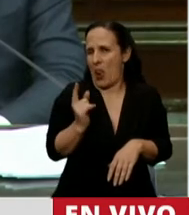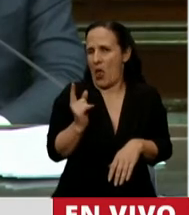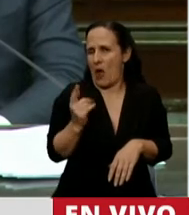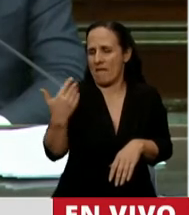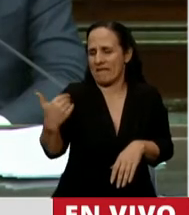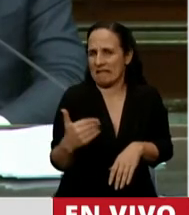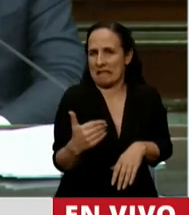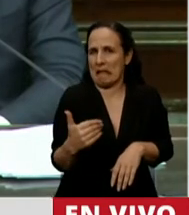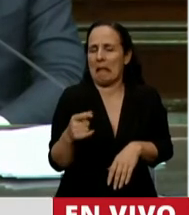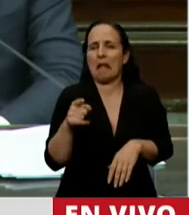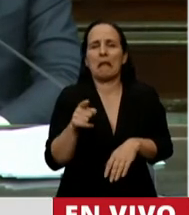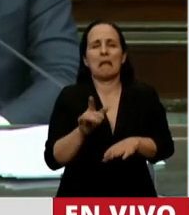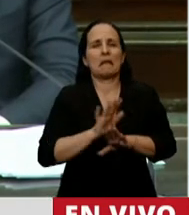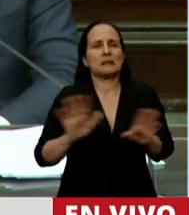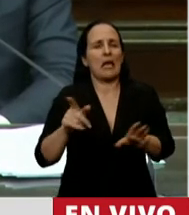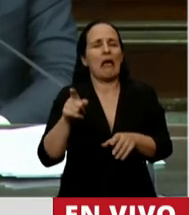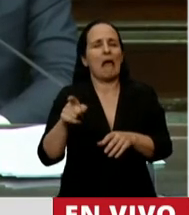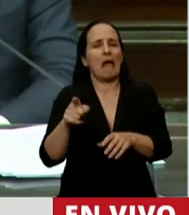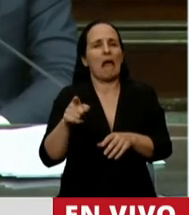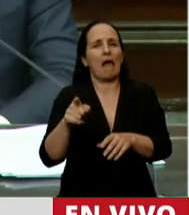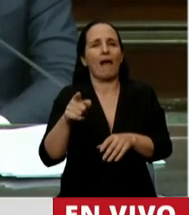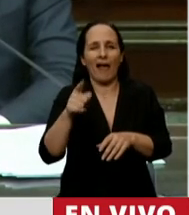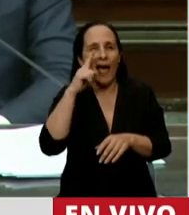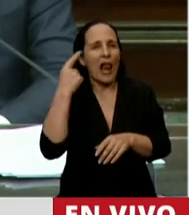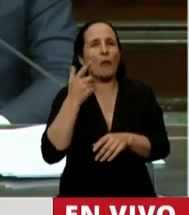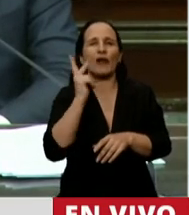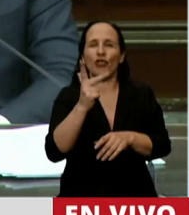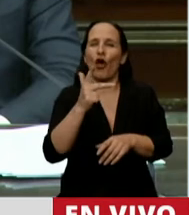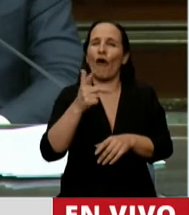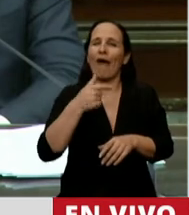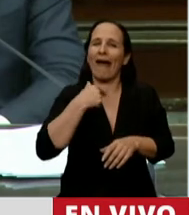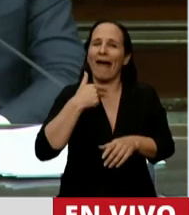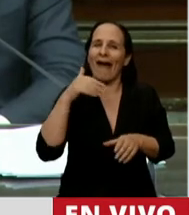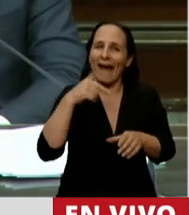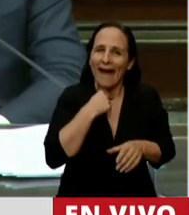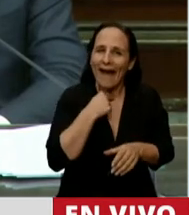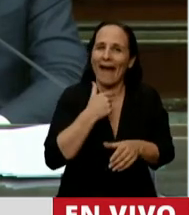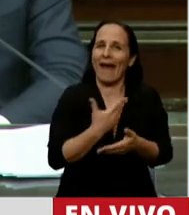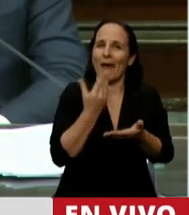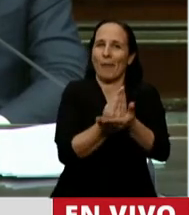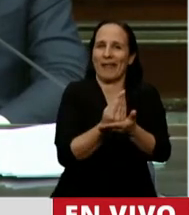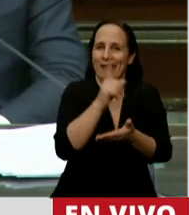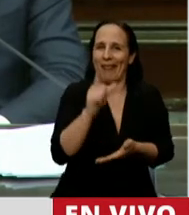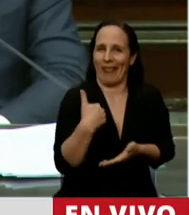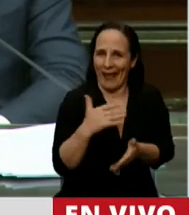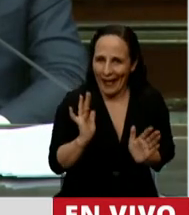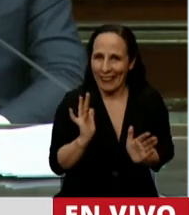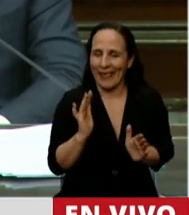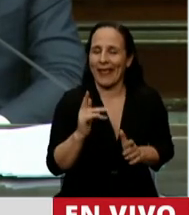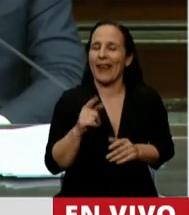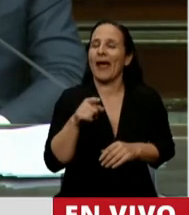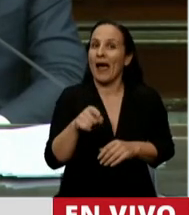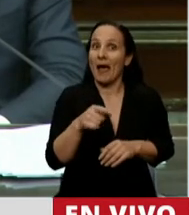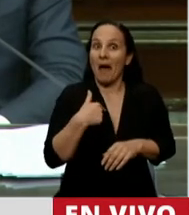cuando se oficializó la candidatura de Alberto Fernández a la presidencia de la nación, tuvimos la oportunidad de